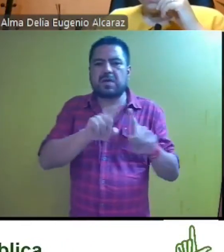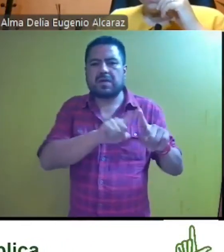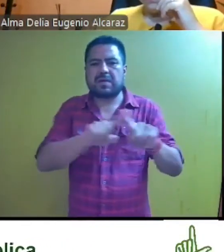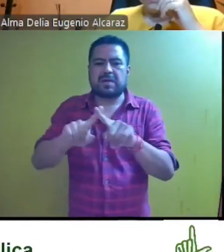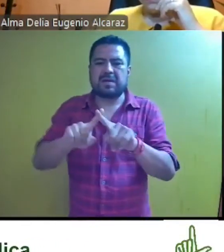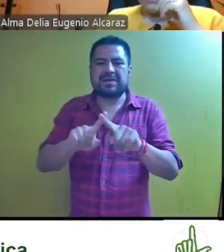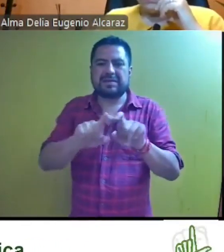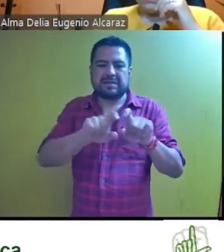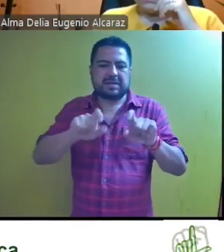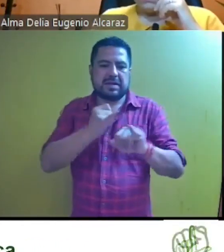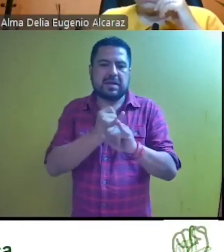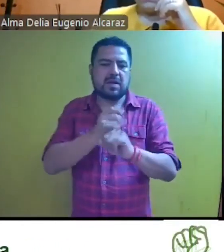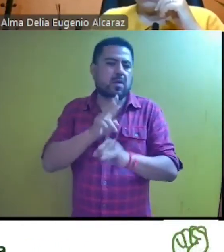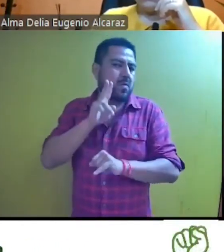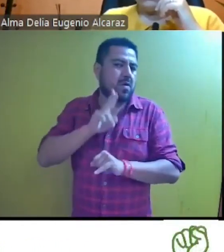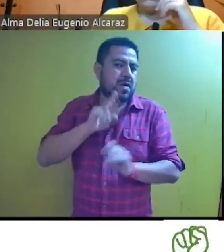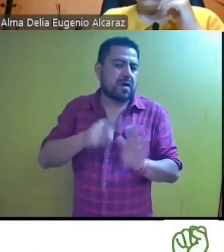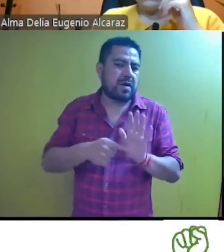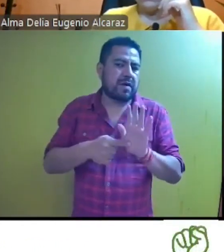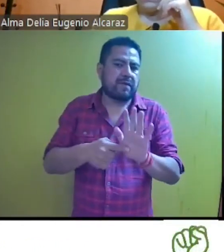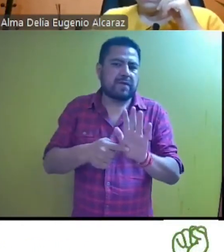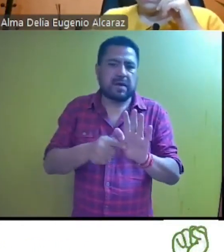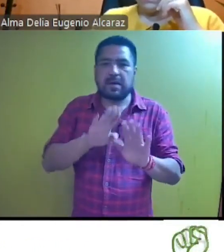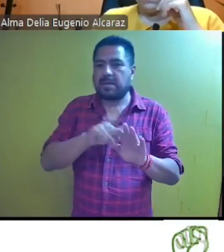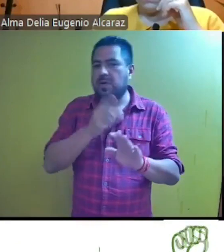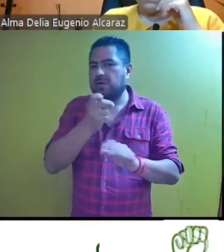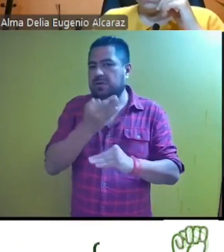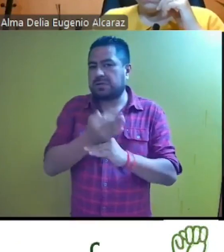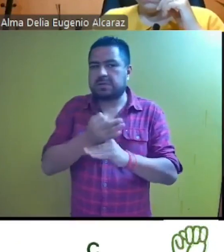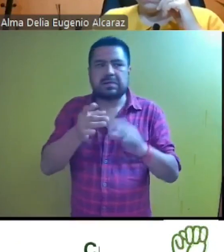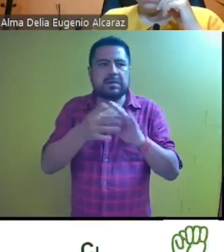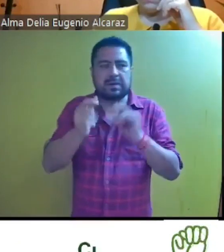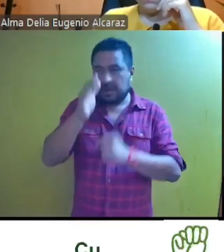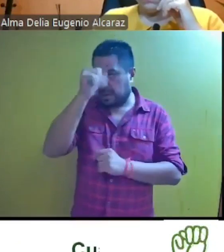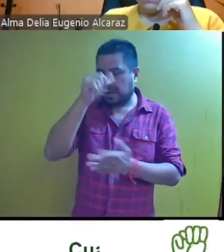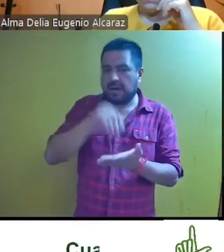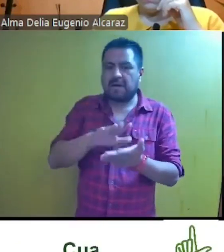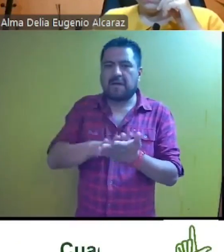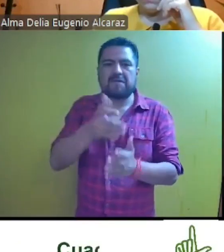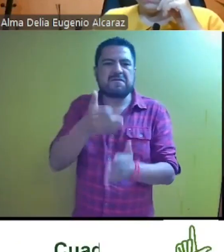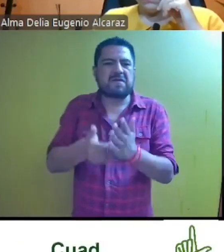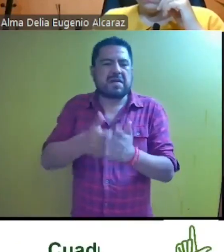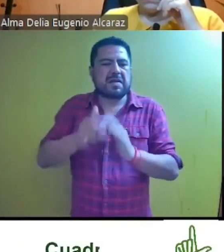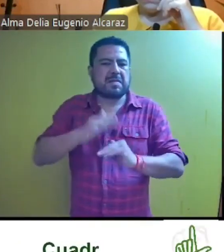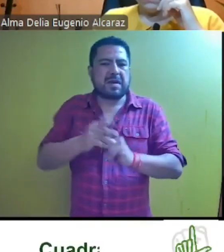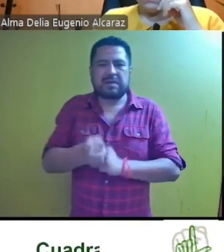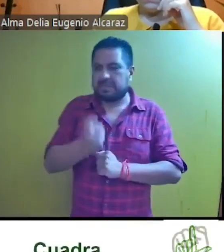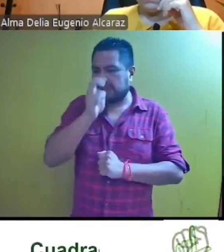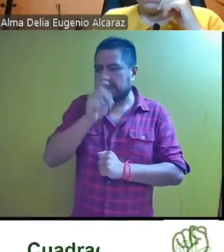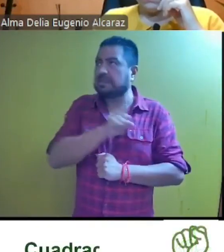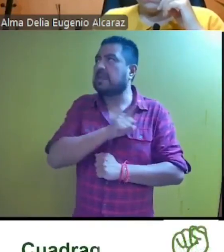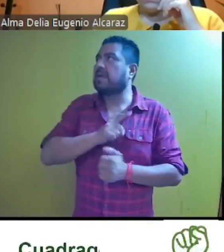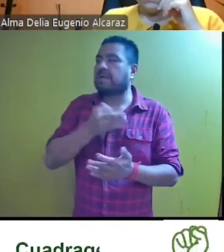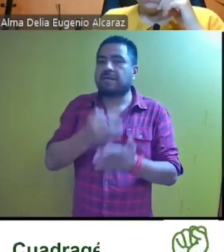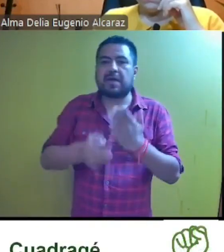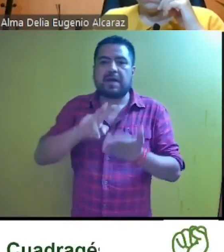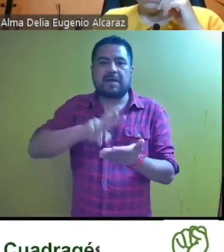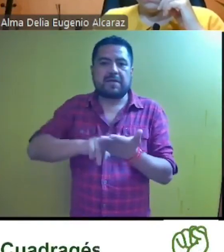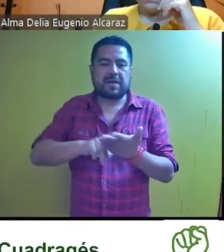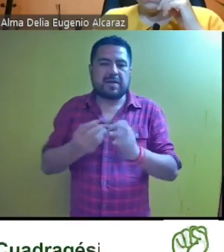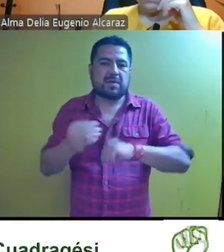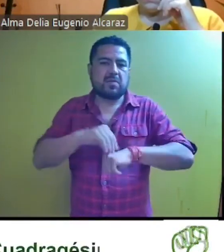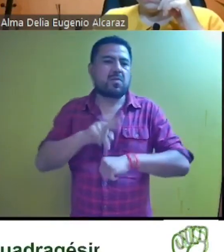links ofrecidos como prueba, motivo por el cual aduce que dicho acuerdo carece de exhaustividad, adolece de una debida valoración de las pruebas